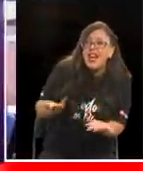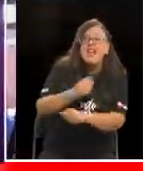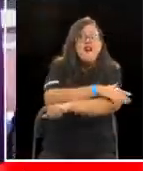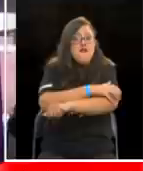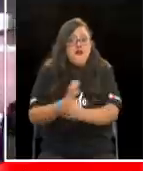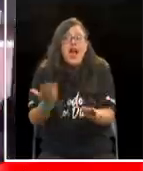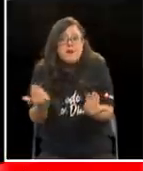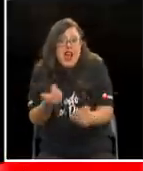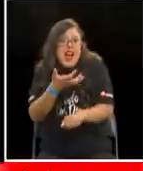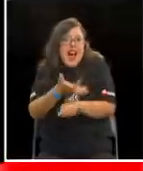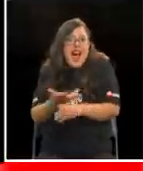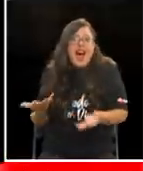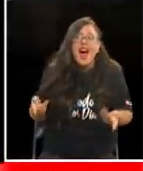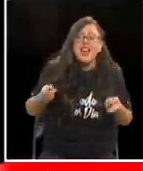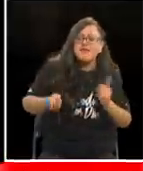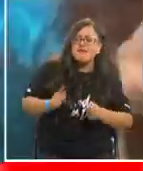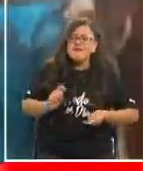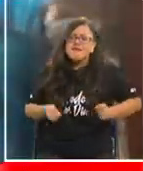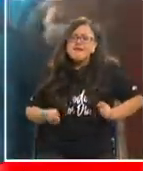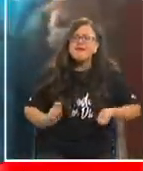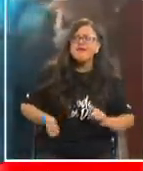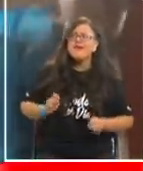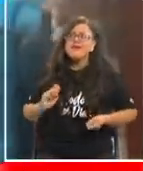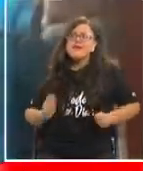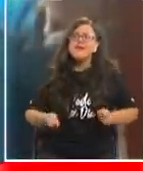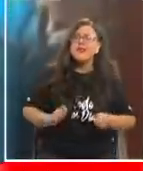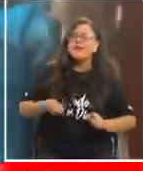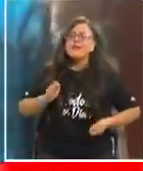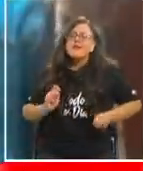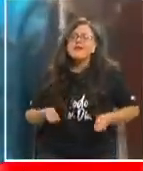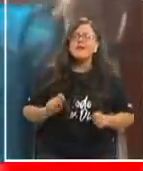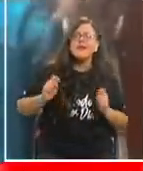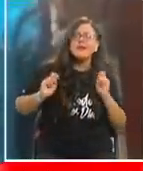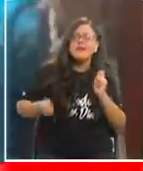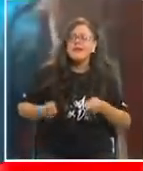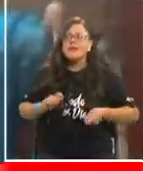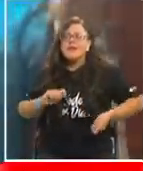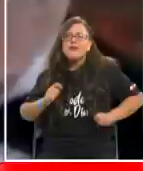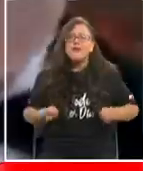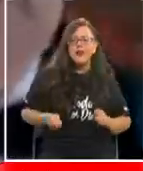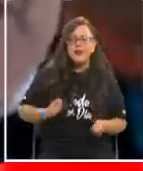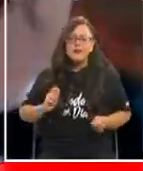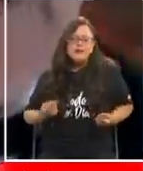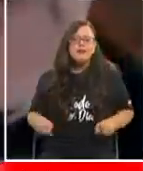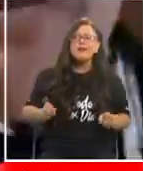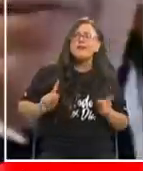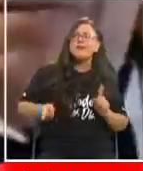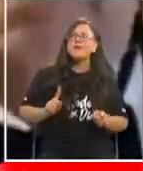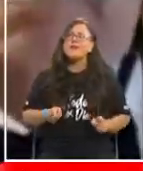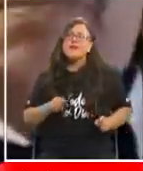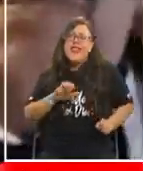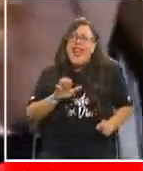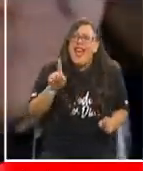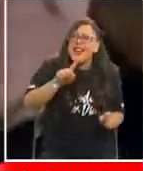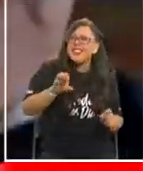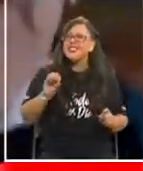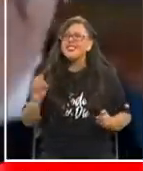cariño. es buena y da la pasar. El barrio